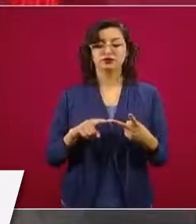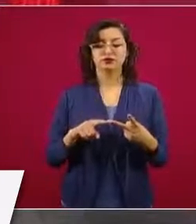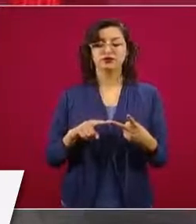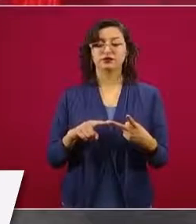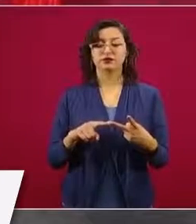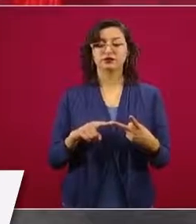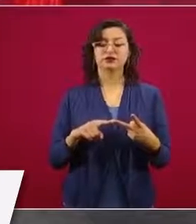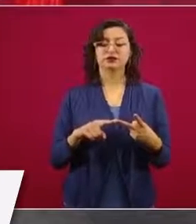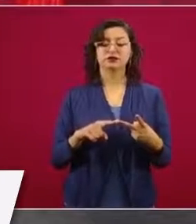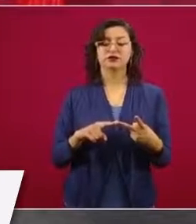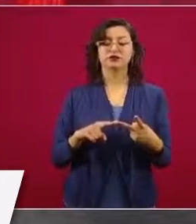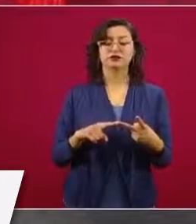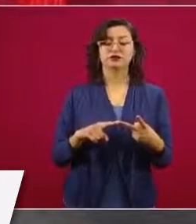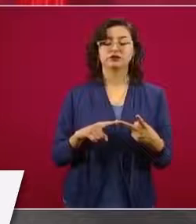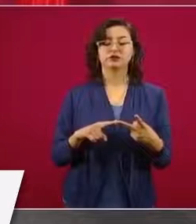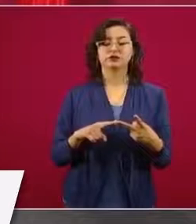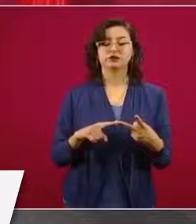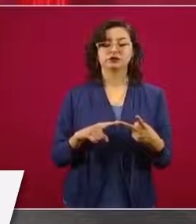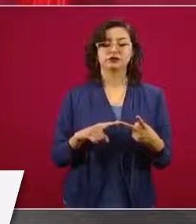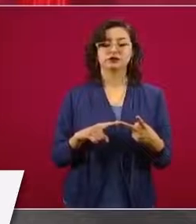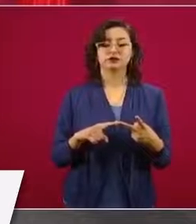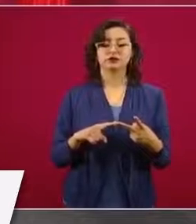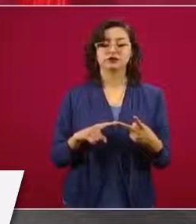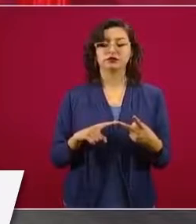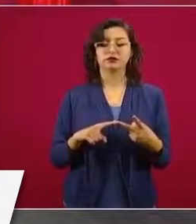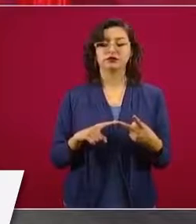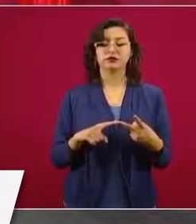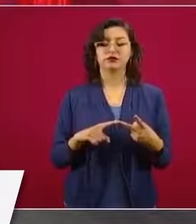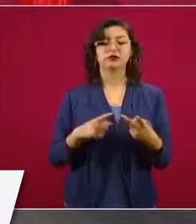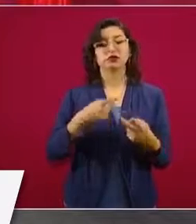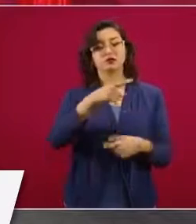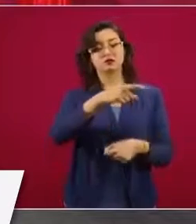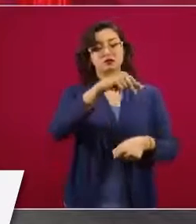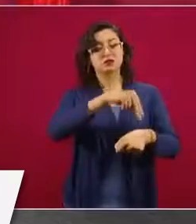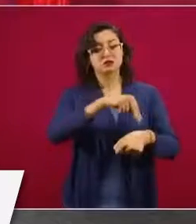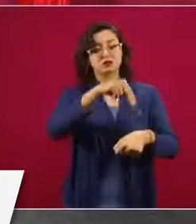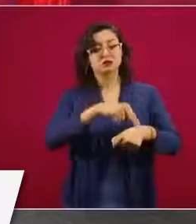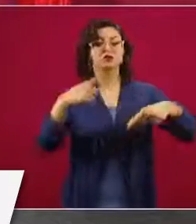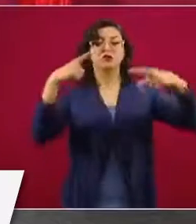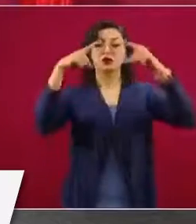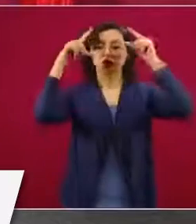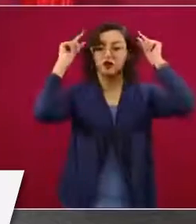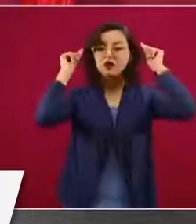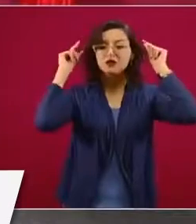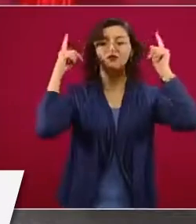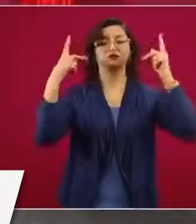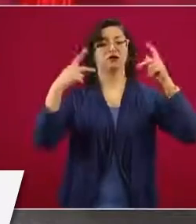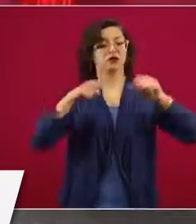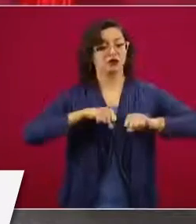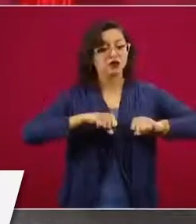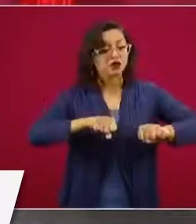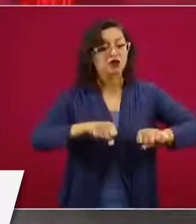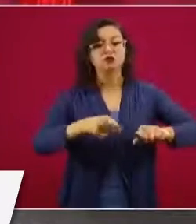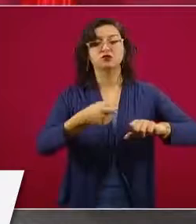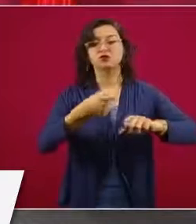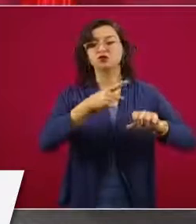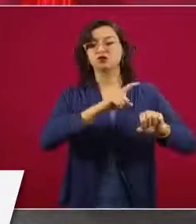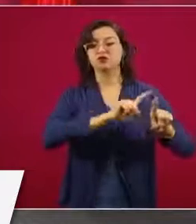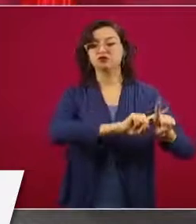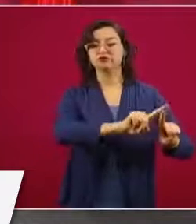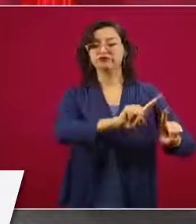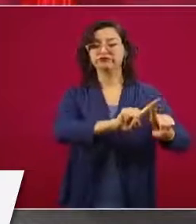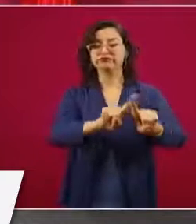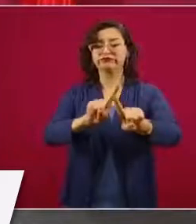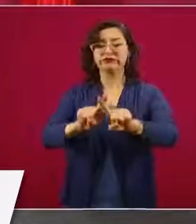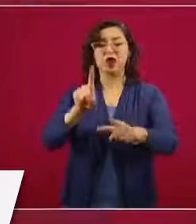trabajo que están haciendo los médicos, las enfermeras, camilleros, todos los